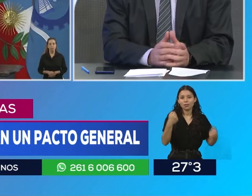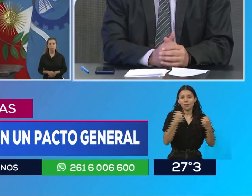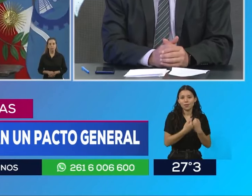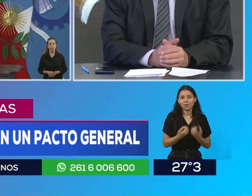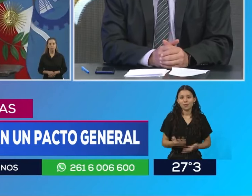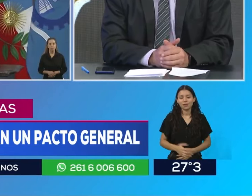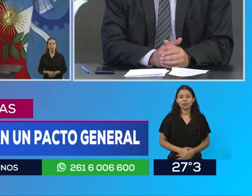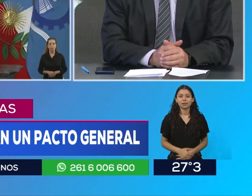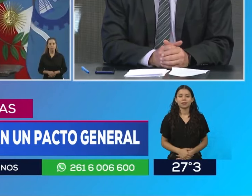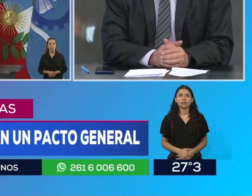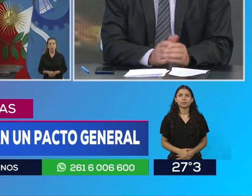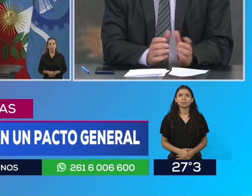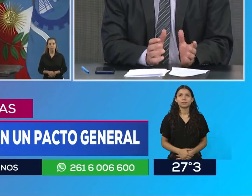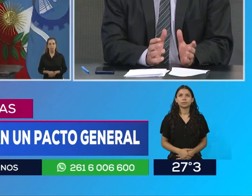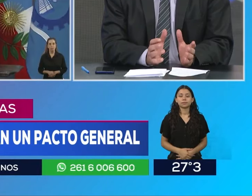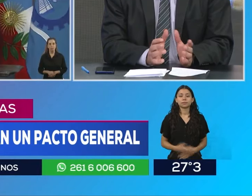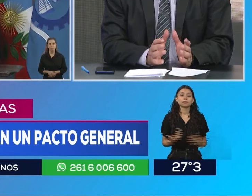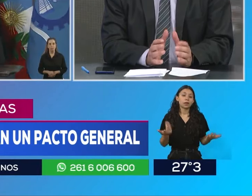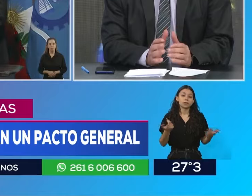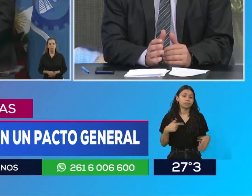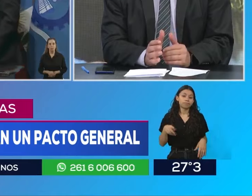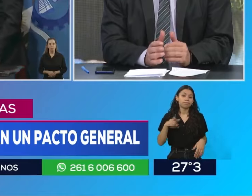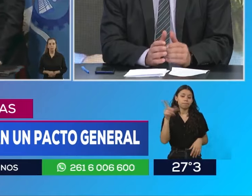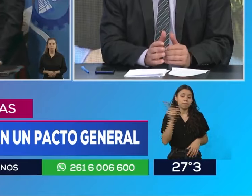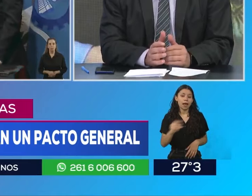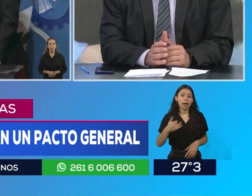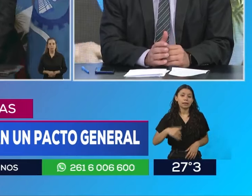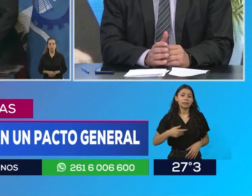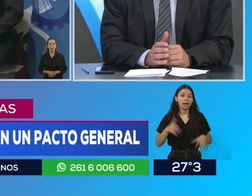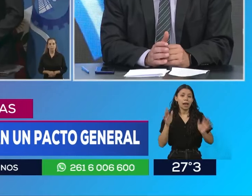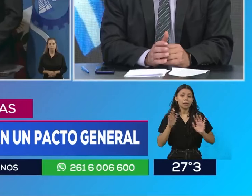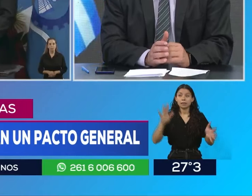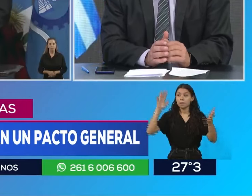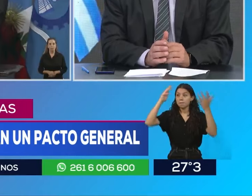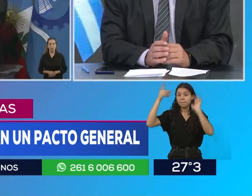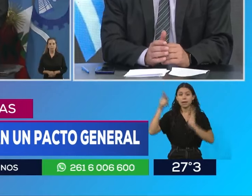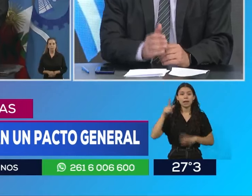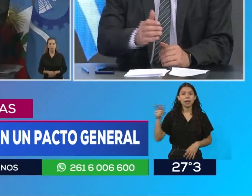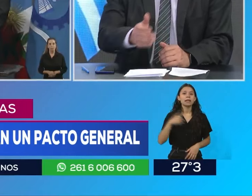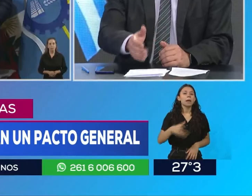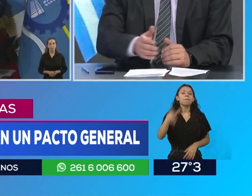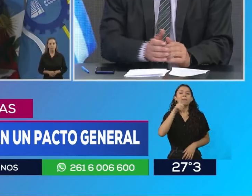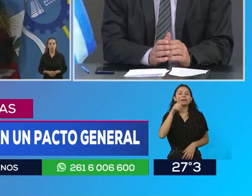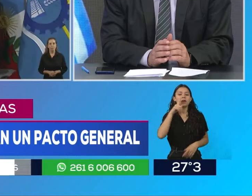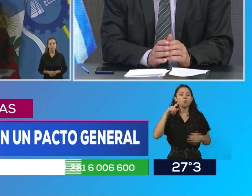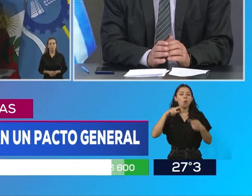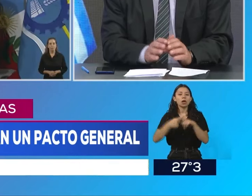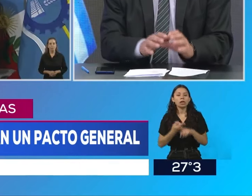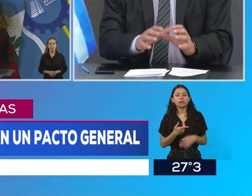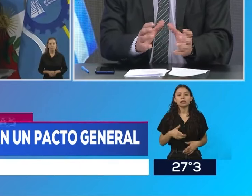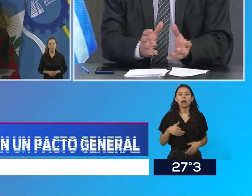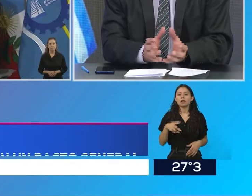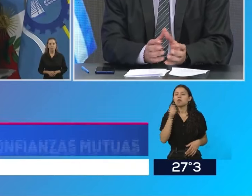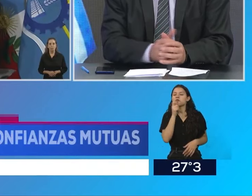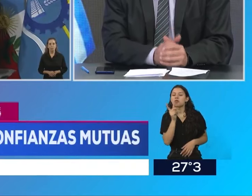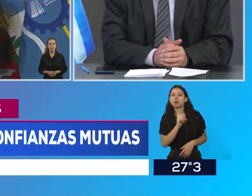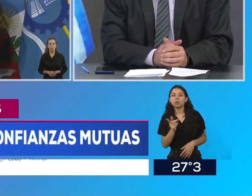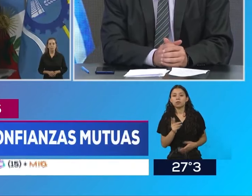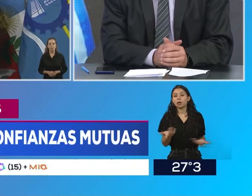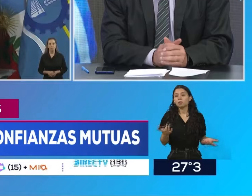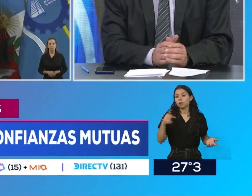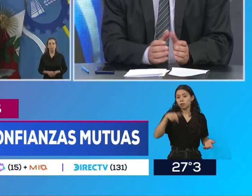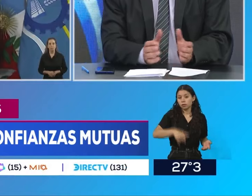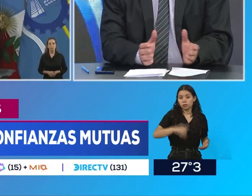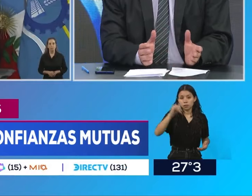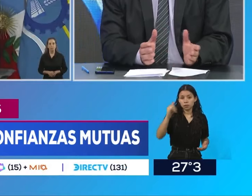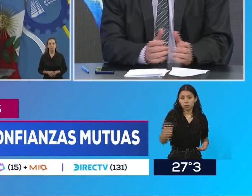configuración política que tiene el país. Un Milley que parecía que no jugaba a la política, que cuestiona a la casta, pero tiene muchos de estos